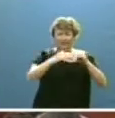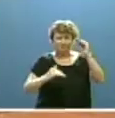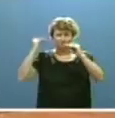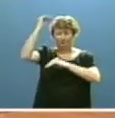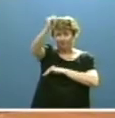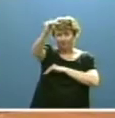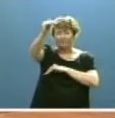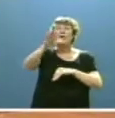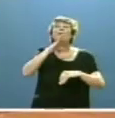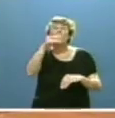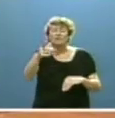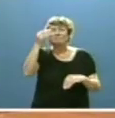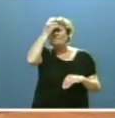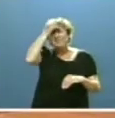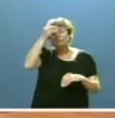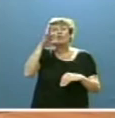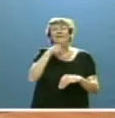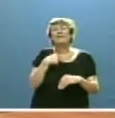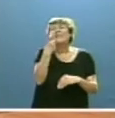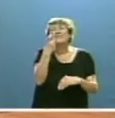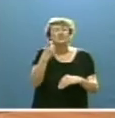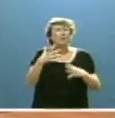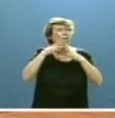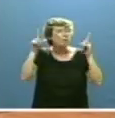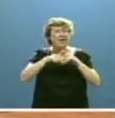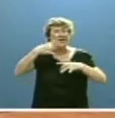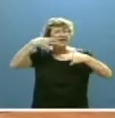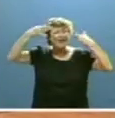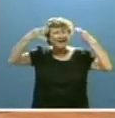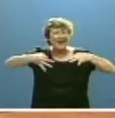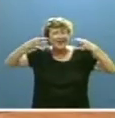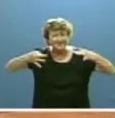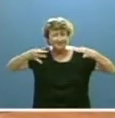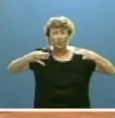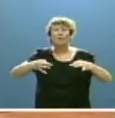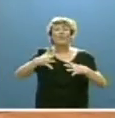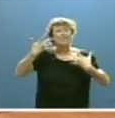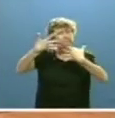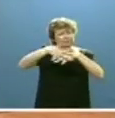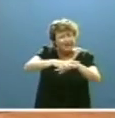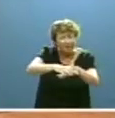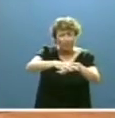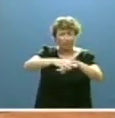Para ello creo que vamos a necesitar más que nunca grandes dosis de realismo, de rigor y de integración.